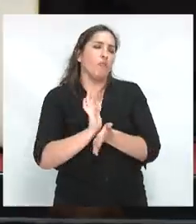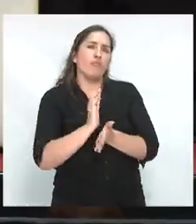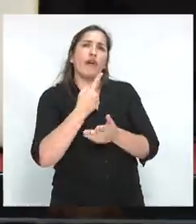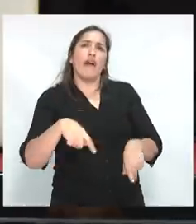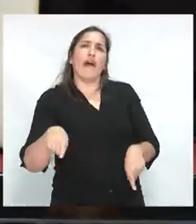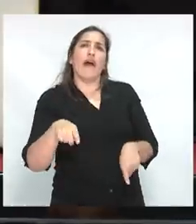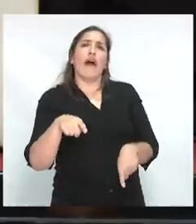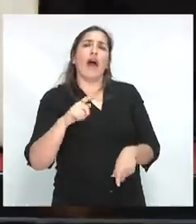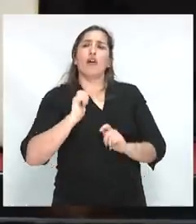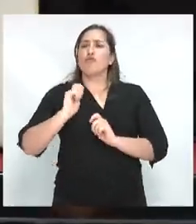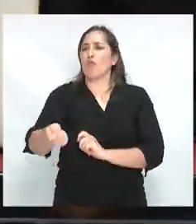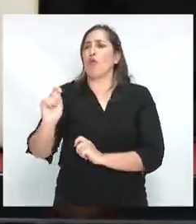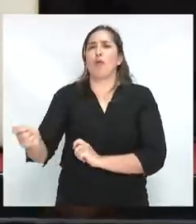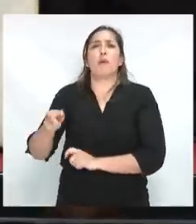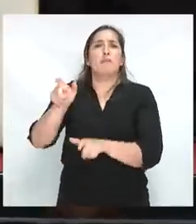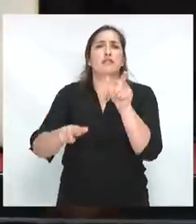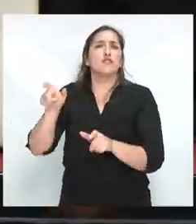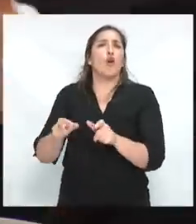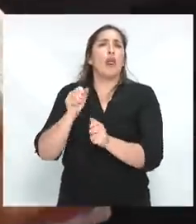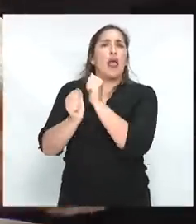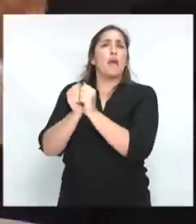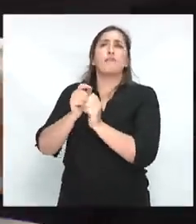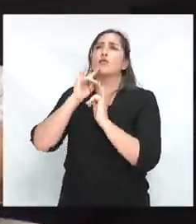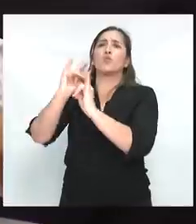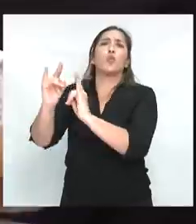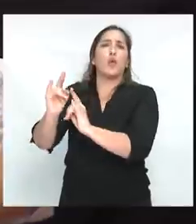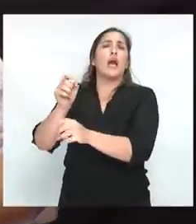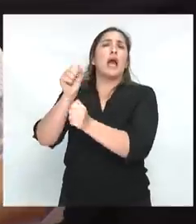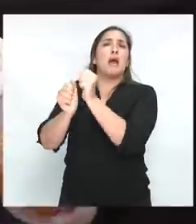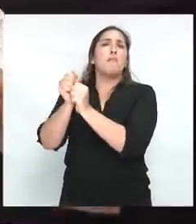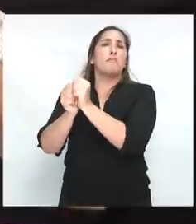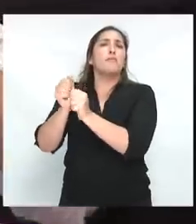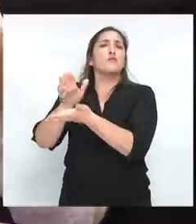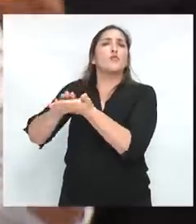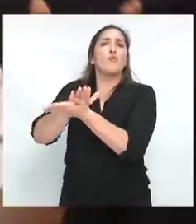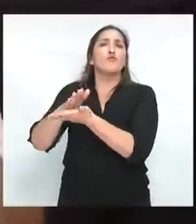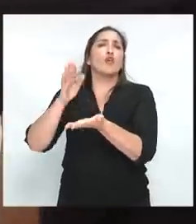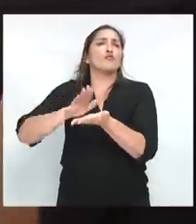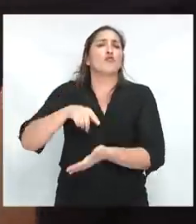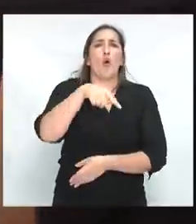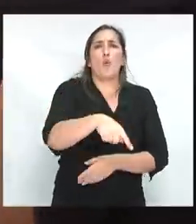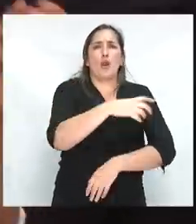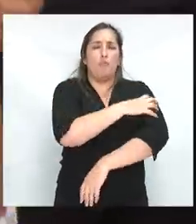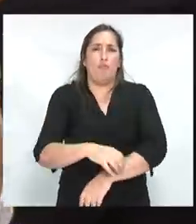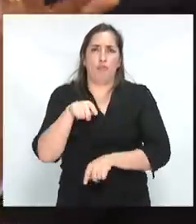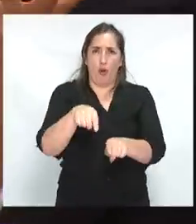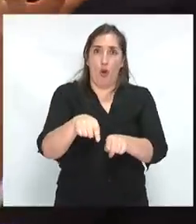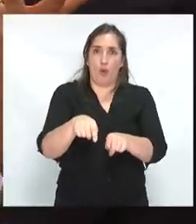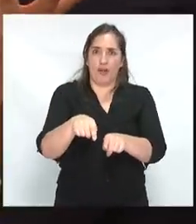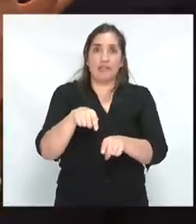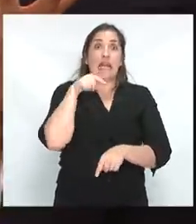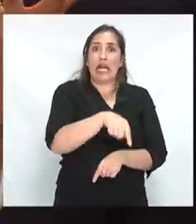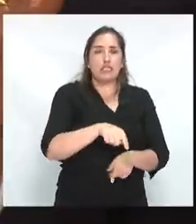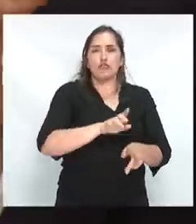en personas, en partidos o empresarios la solución del problema de los pobres. Ese viejo sentido común se